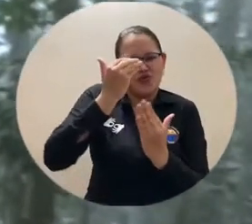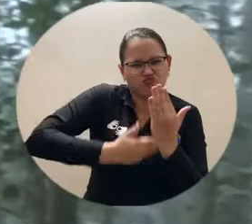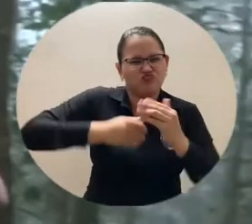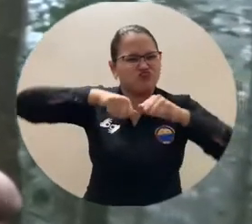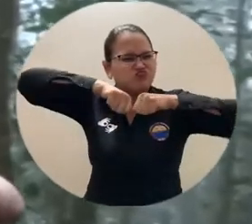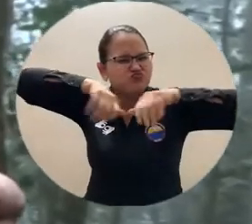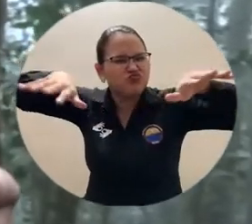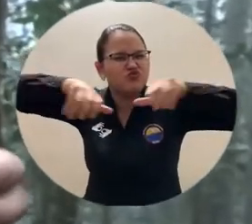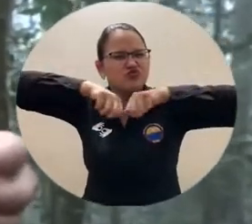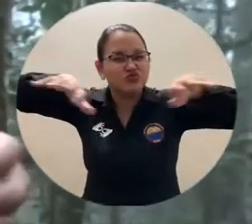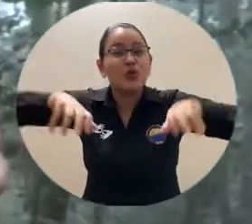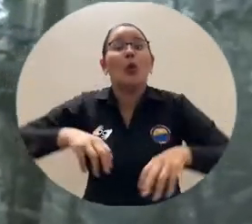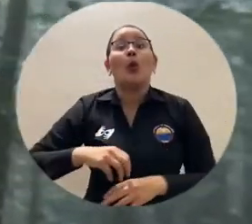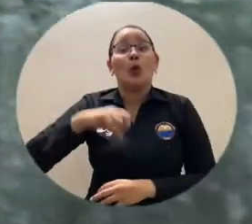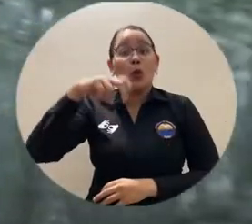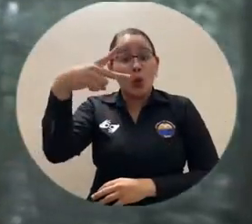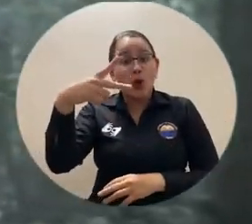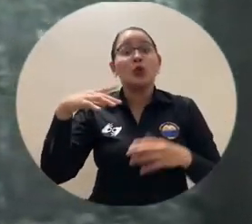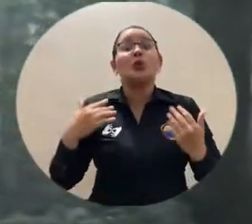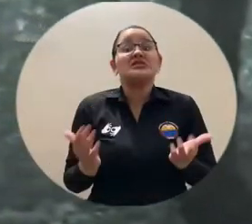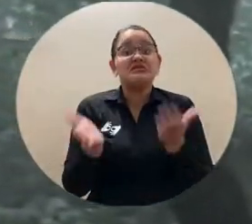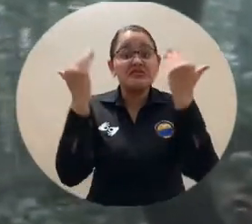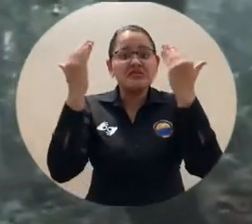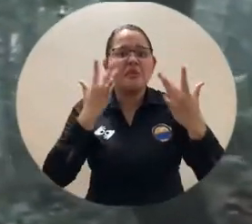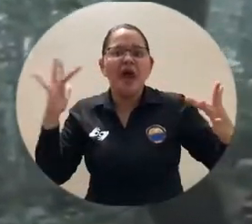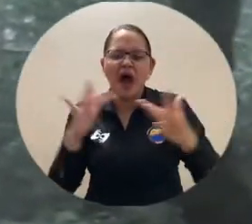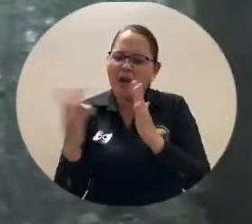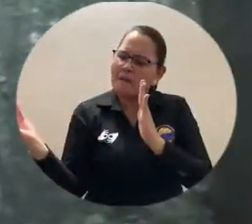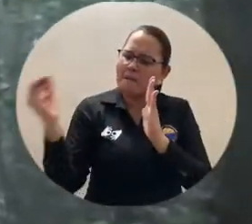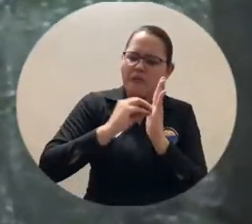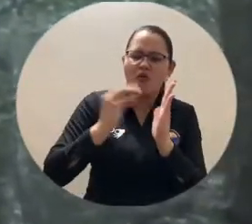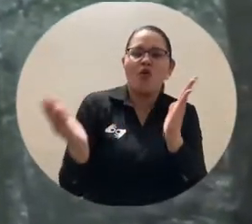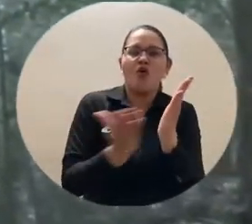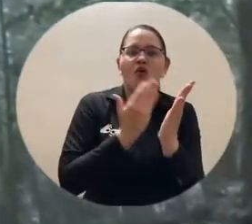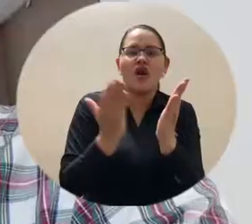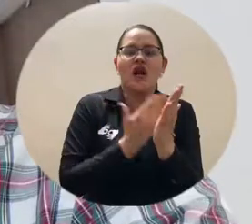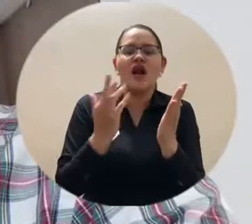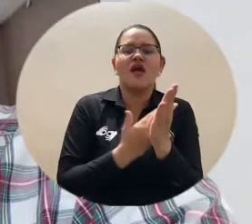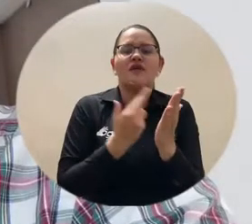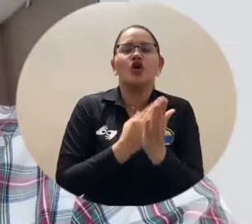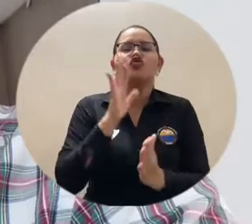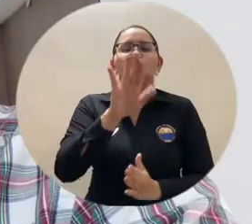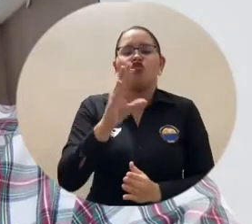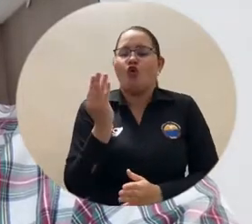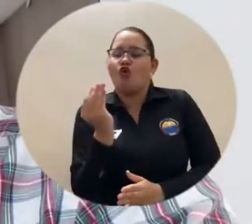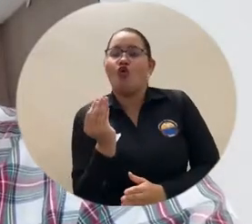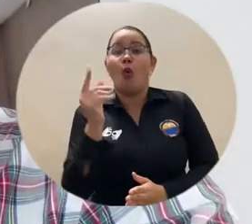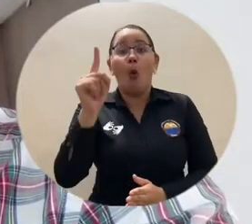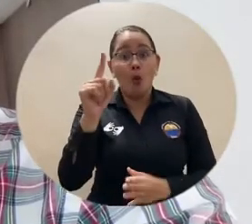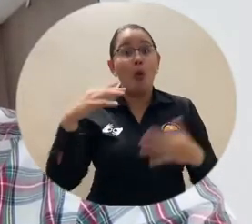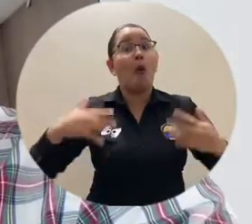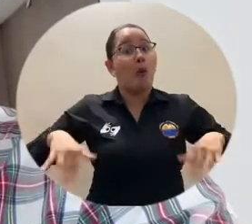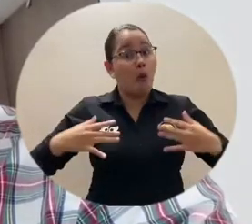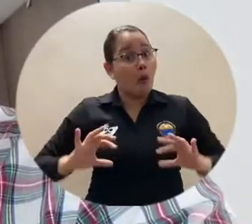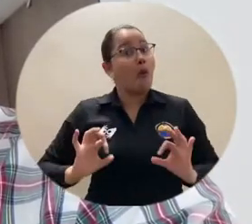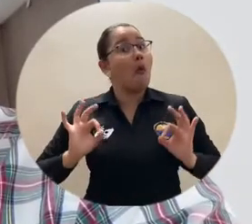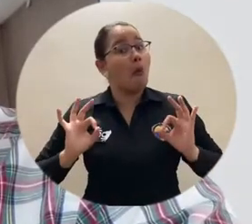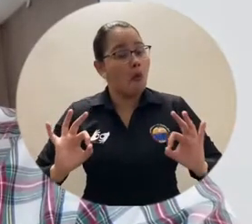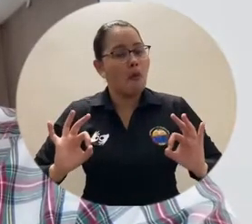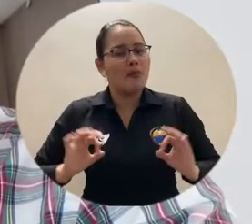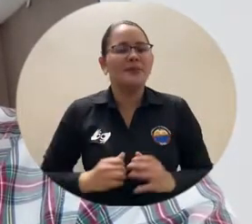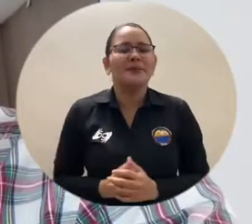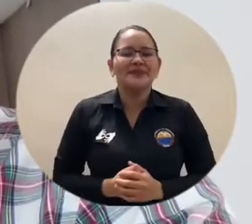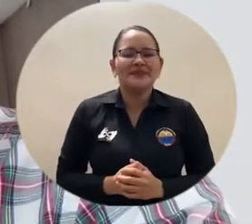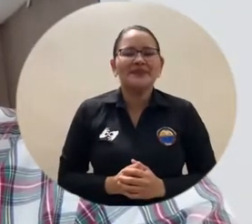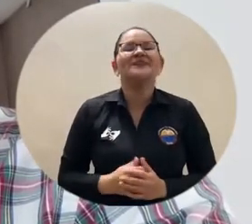lista de las publicaciones en revistas de calificación Q1. Para la Universidad del Magdalena que los investigadores publiquen